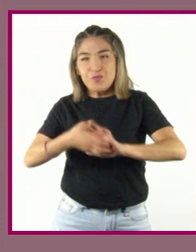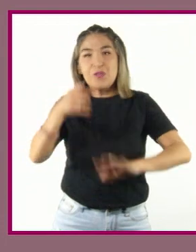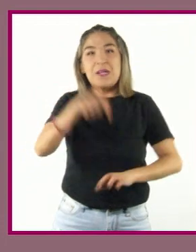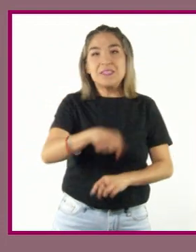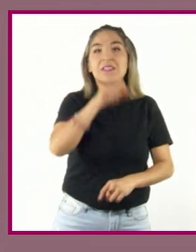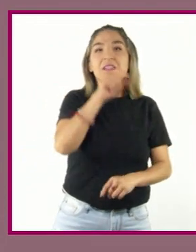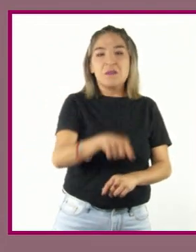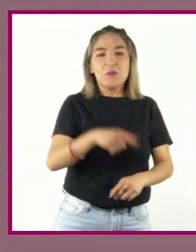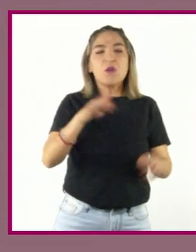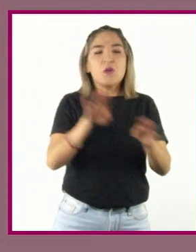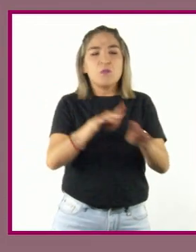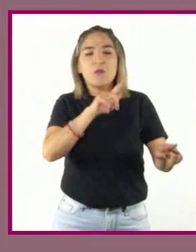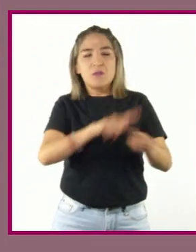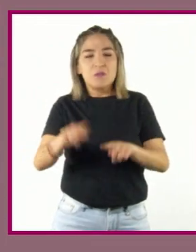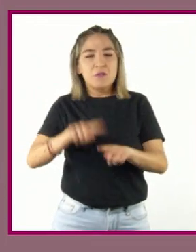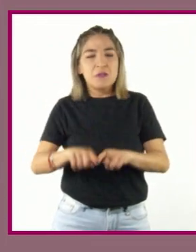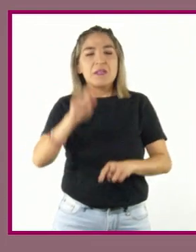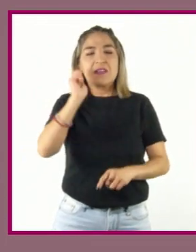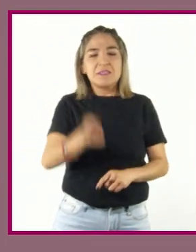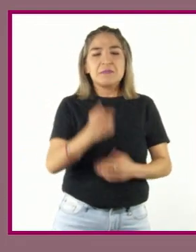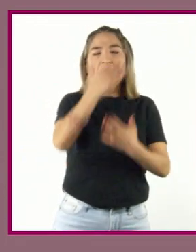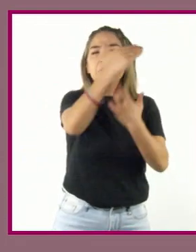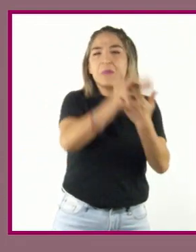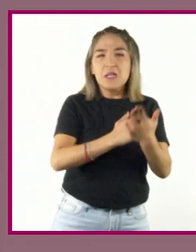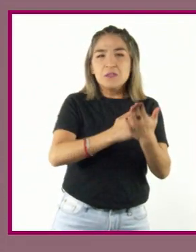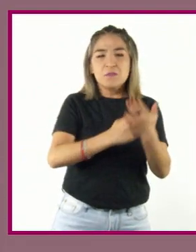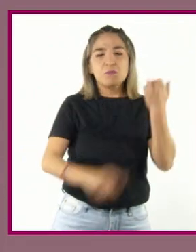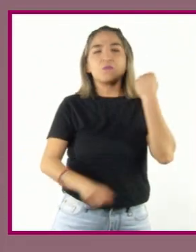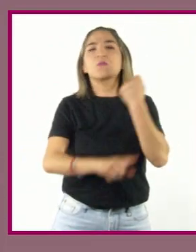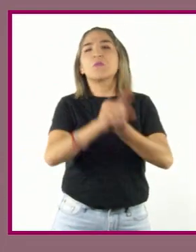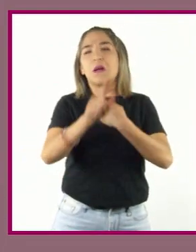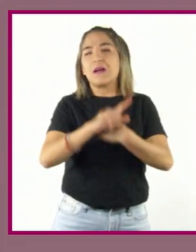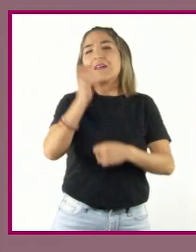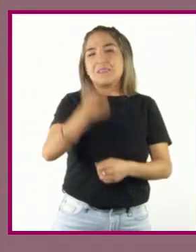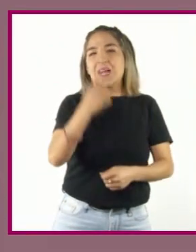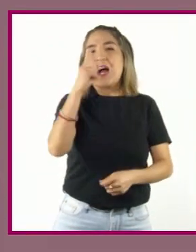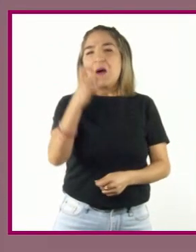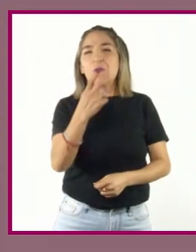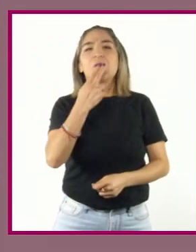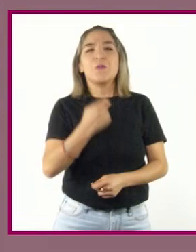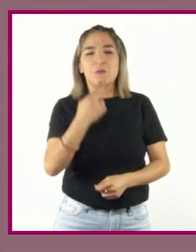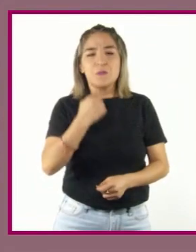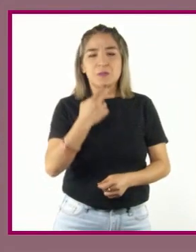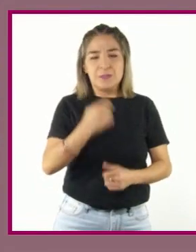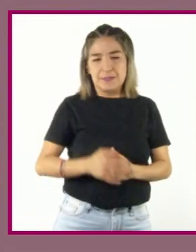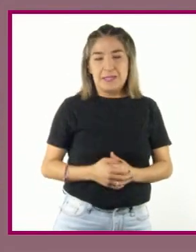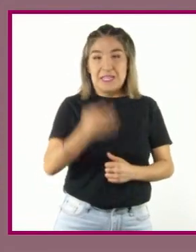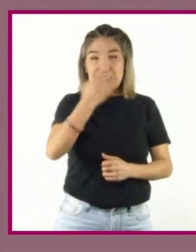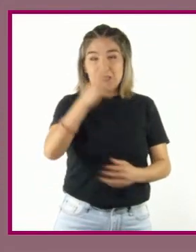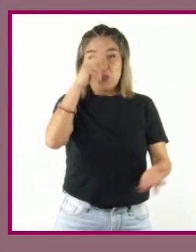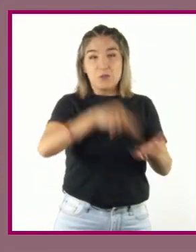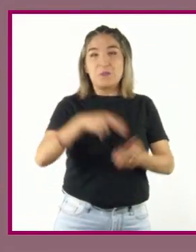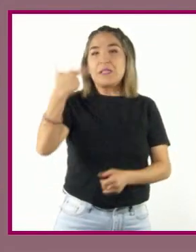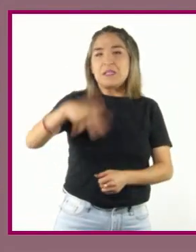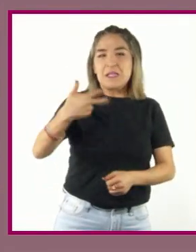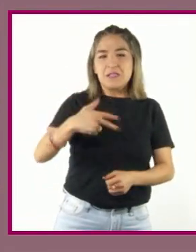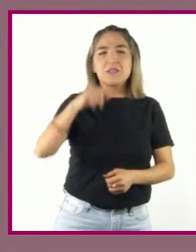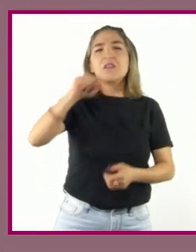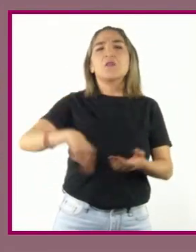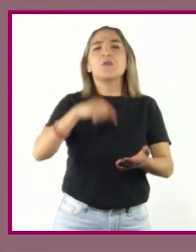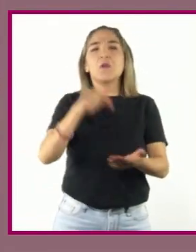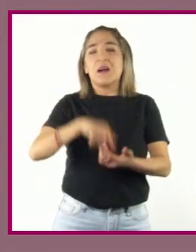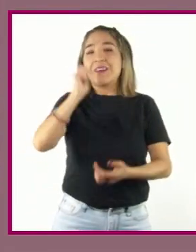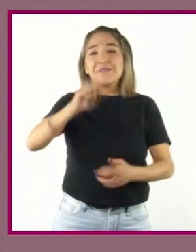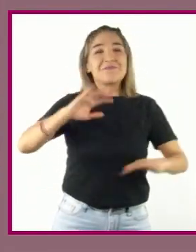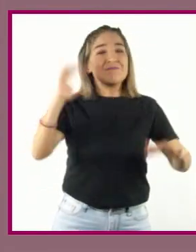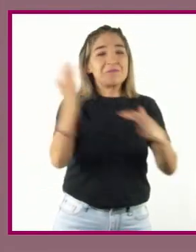abastecer a sus trabajadores, lo que reduce la disponibilidad de agua dulce. De 2000 a 2013, las mineras extrajeron la